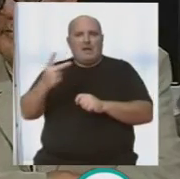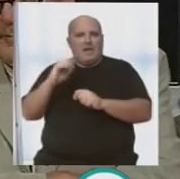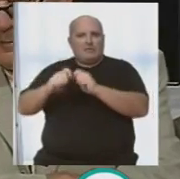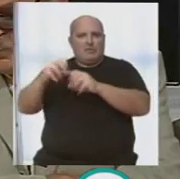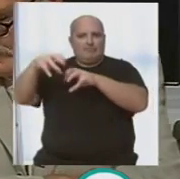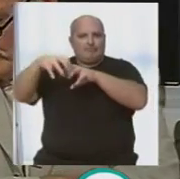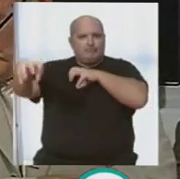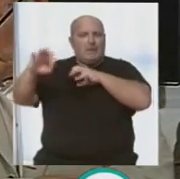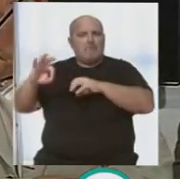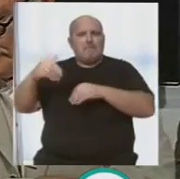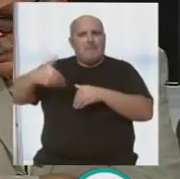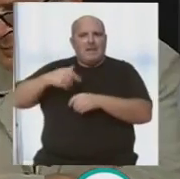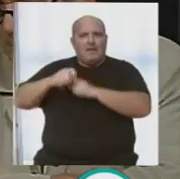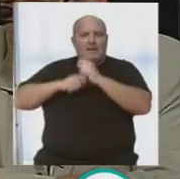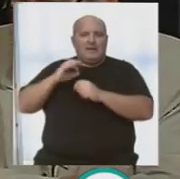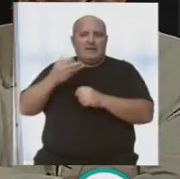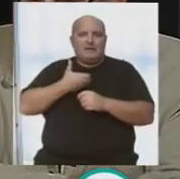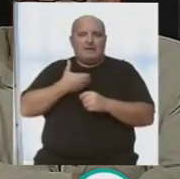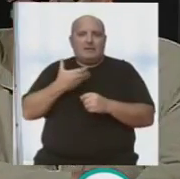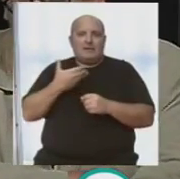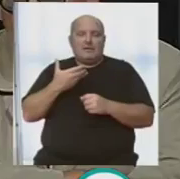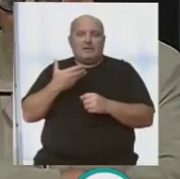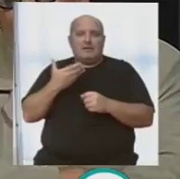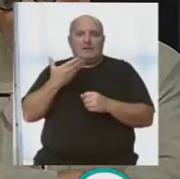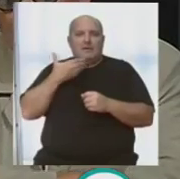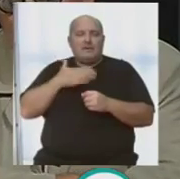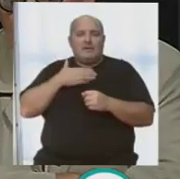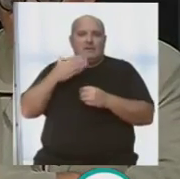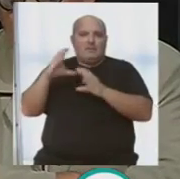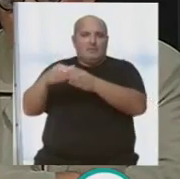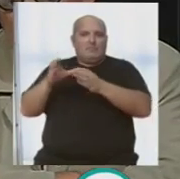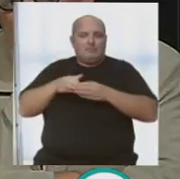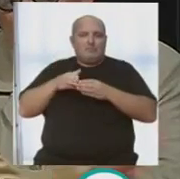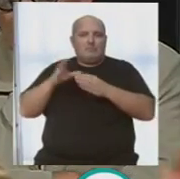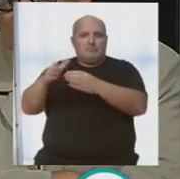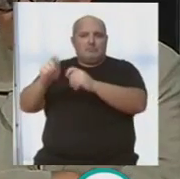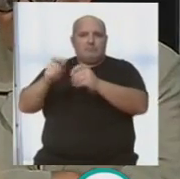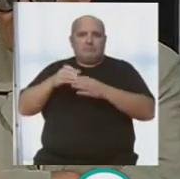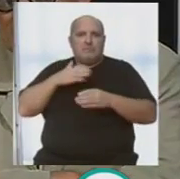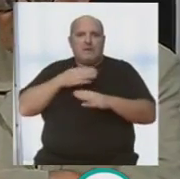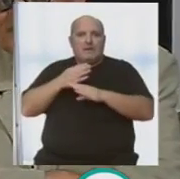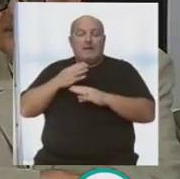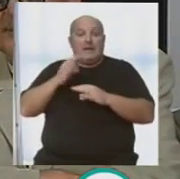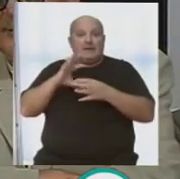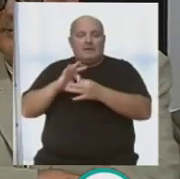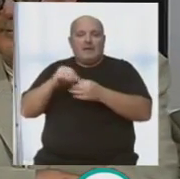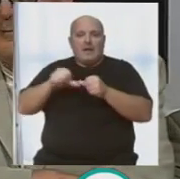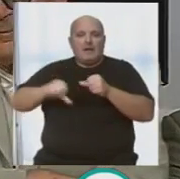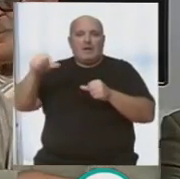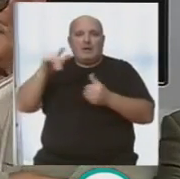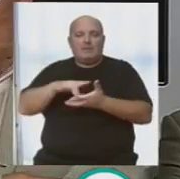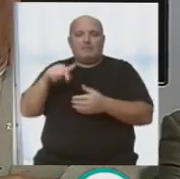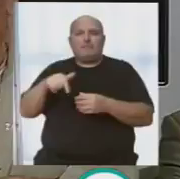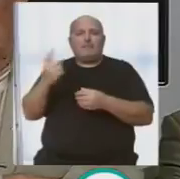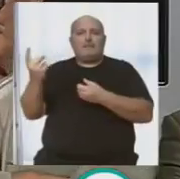así nos lo pide el ayuntamiento porque tenemos que tener en sí. El coro de Fali Pastrana, la asociación suya es el Cañón. Y el Cañón, a partir de hoy,